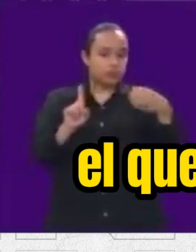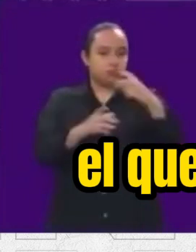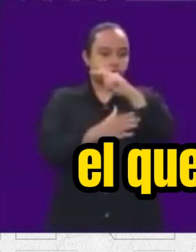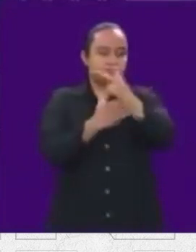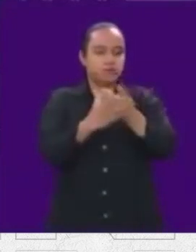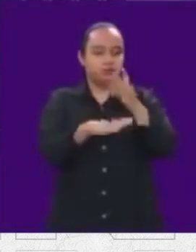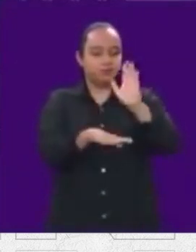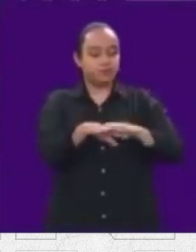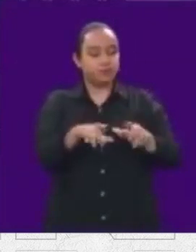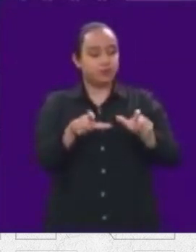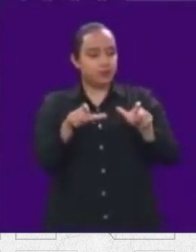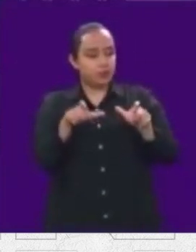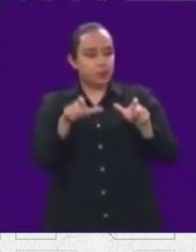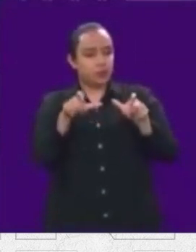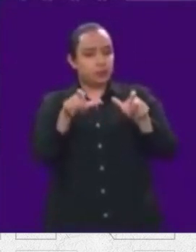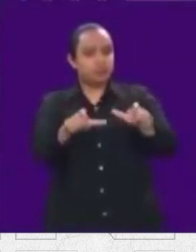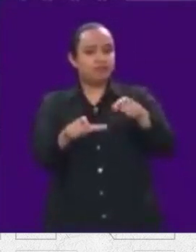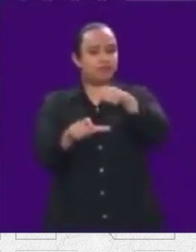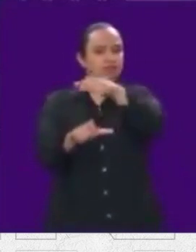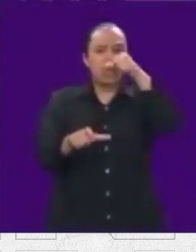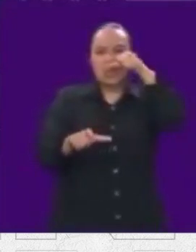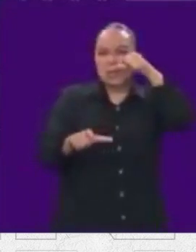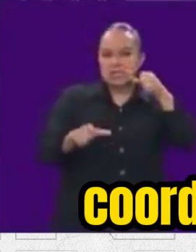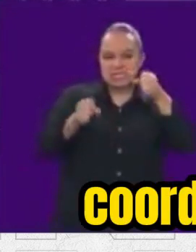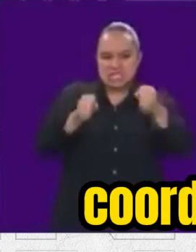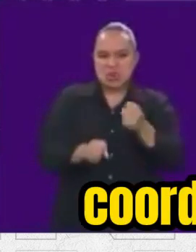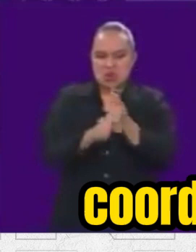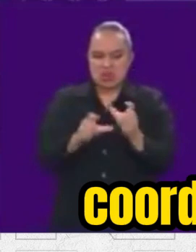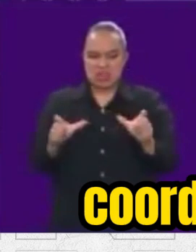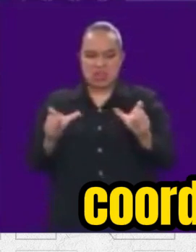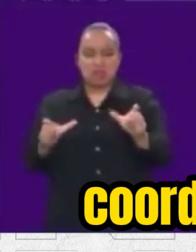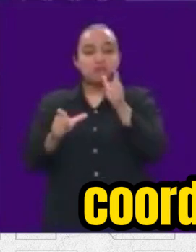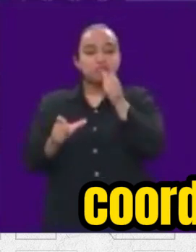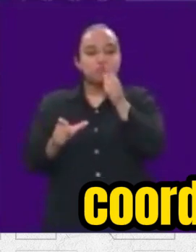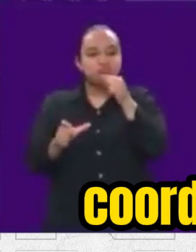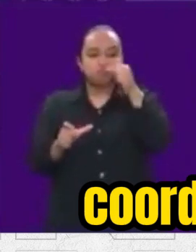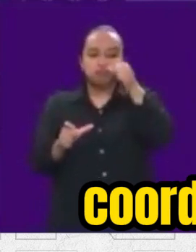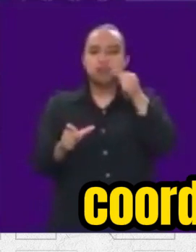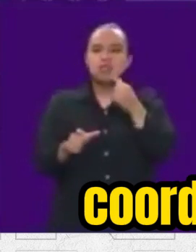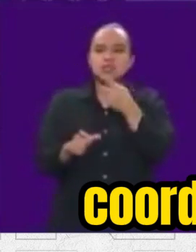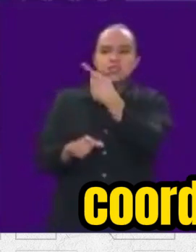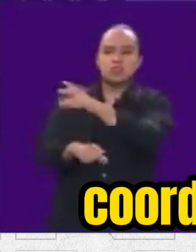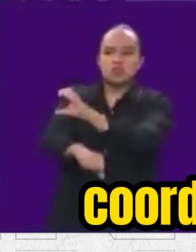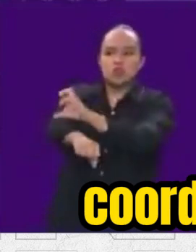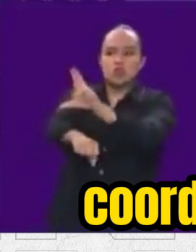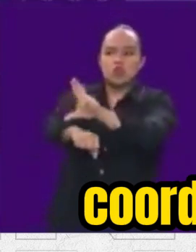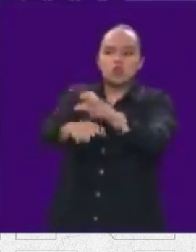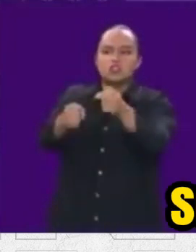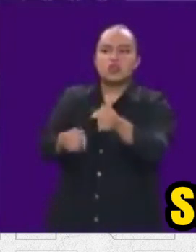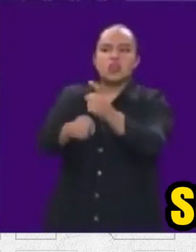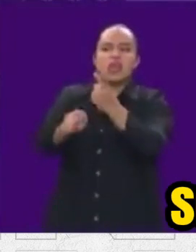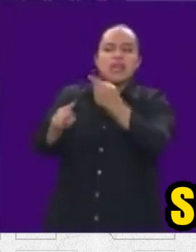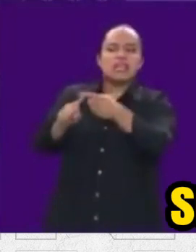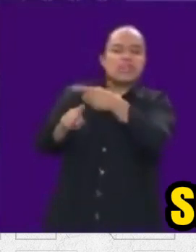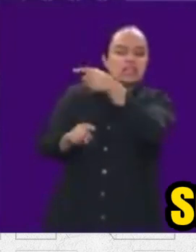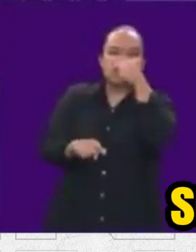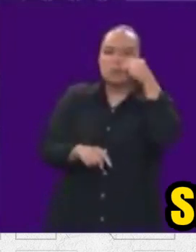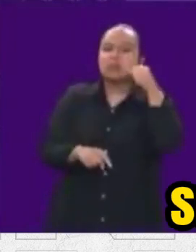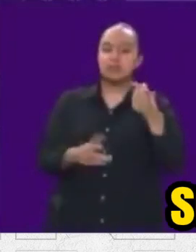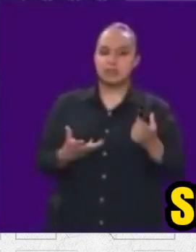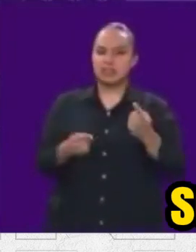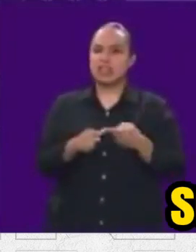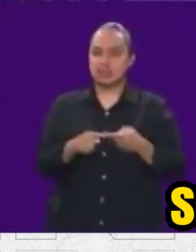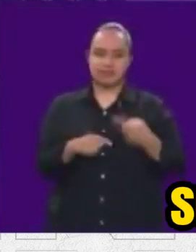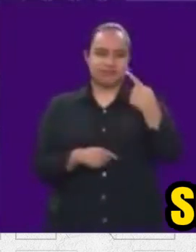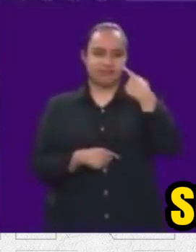blindaje Benito Juárez y coordinador de seguridad de la Benito Juárez. Se trata